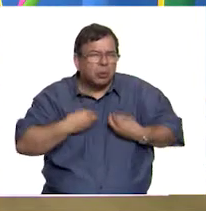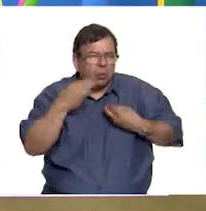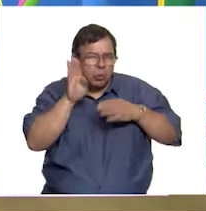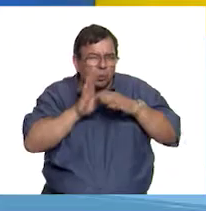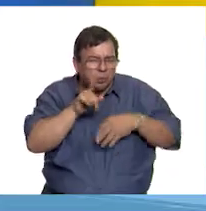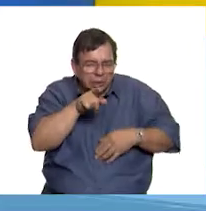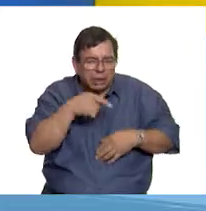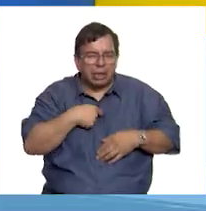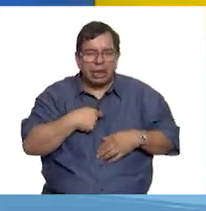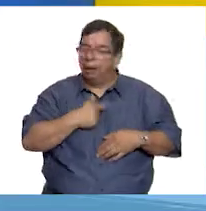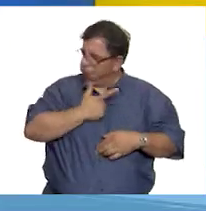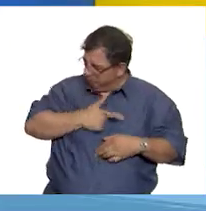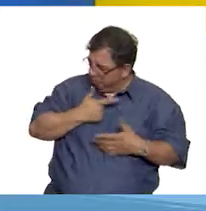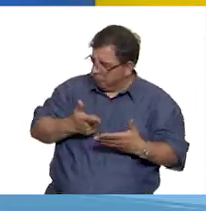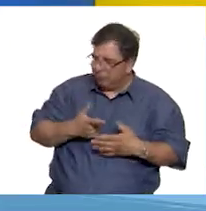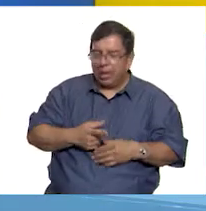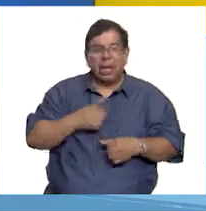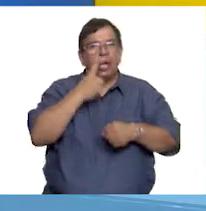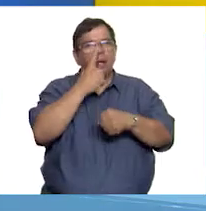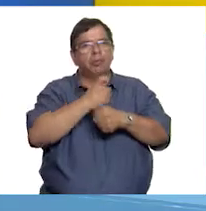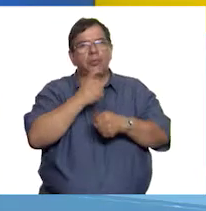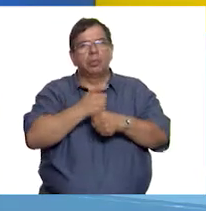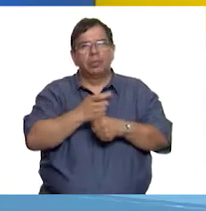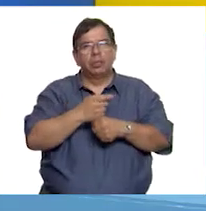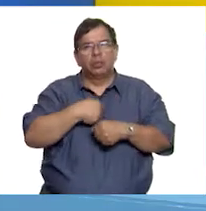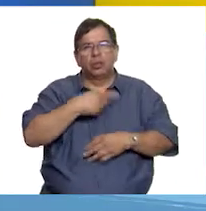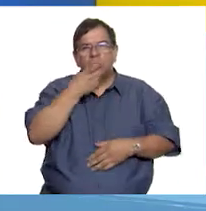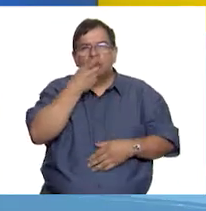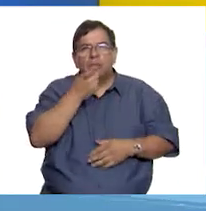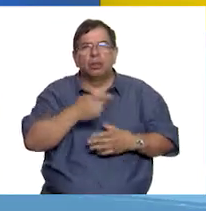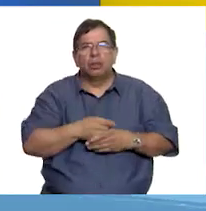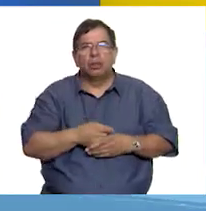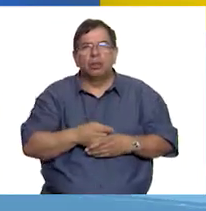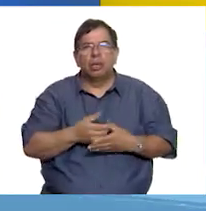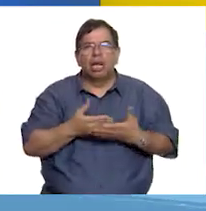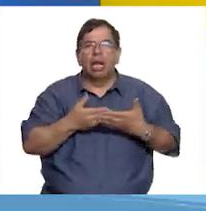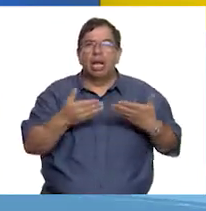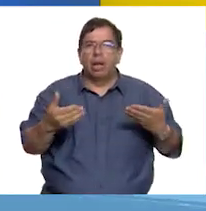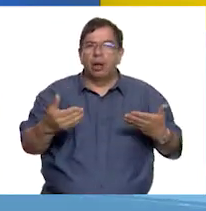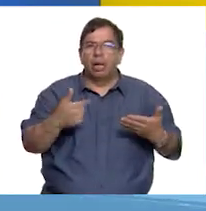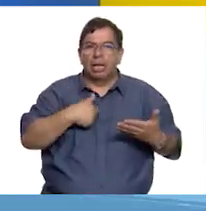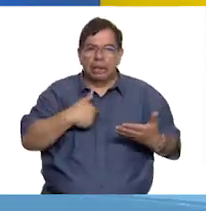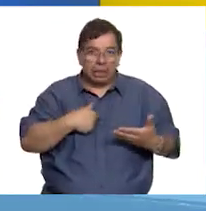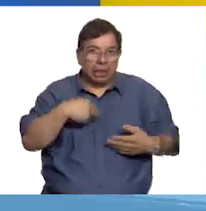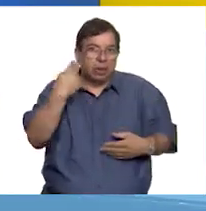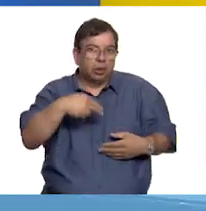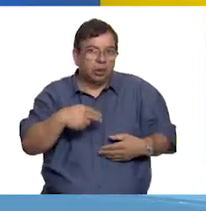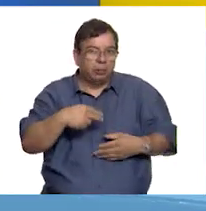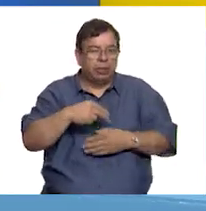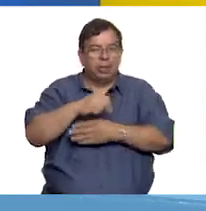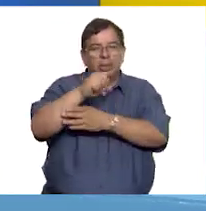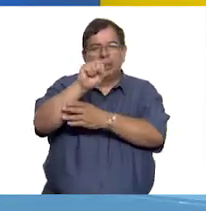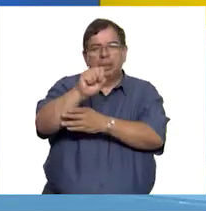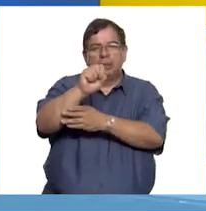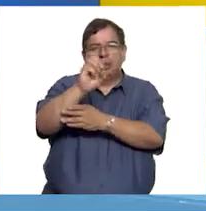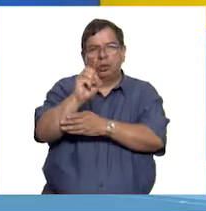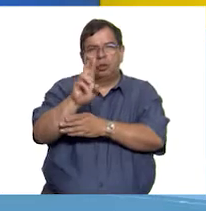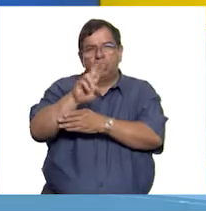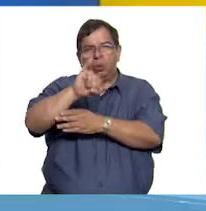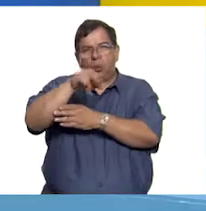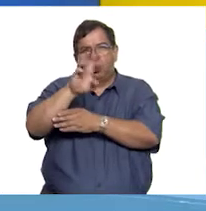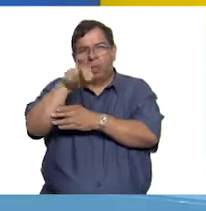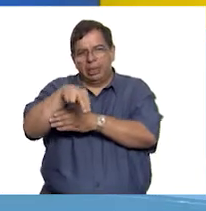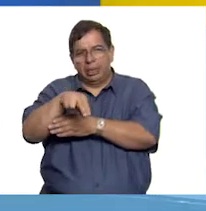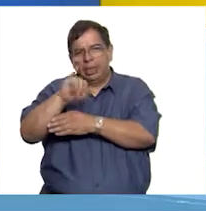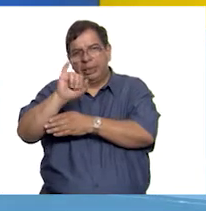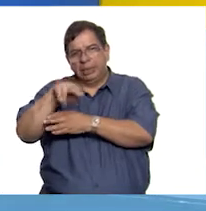Será un placer. Primero debo deciros que si bien ahora me conocéis como Sor Juana Inés de la Cruz, cuando nací,